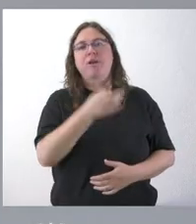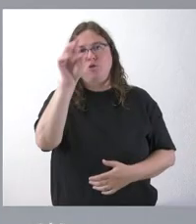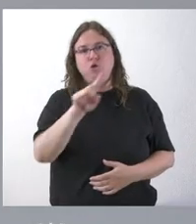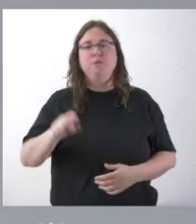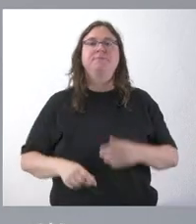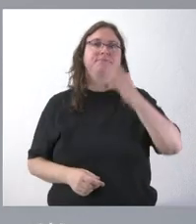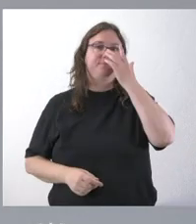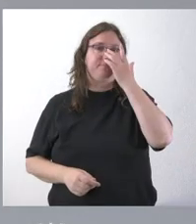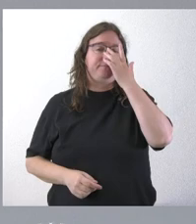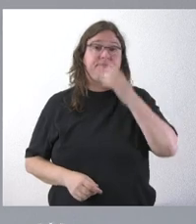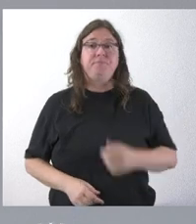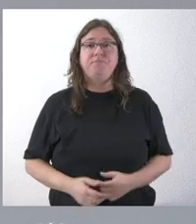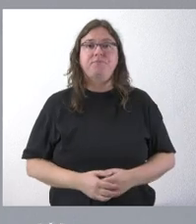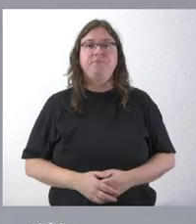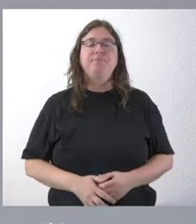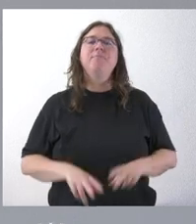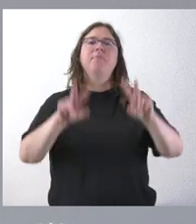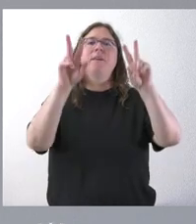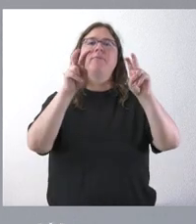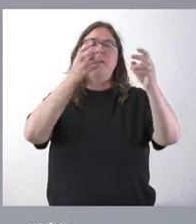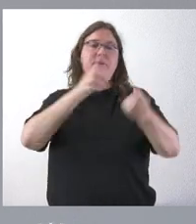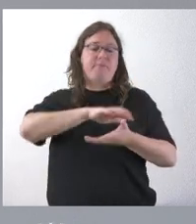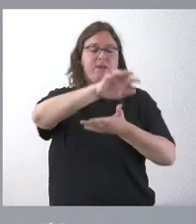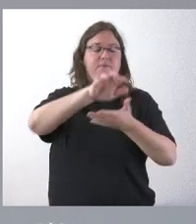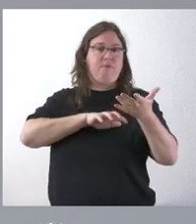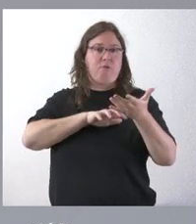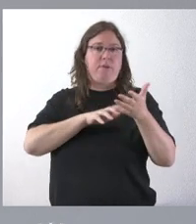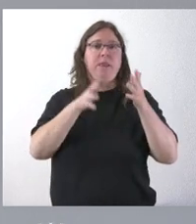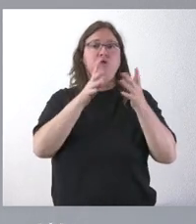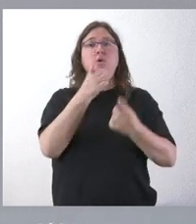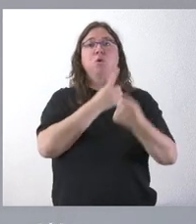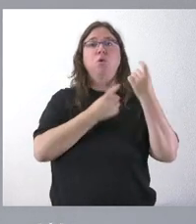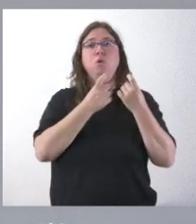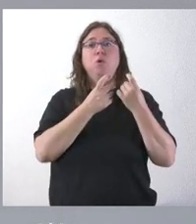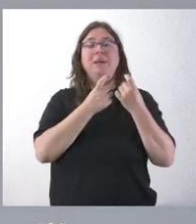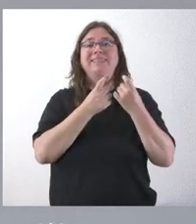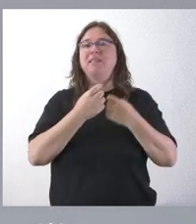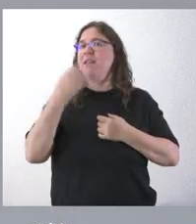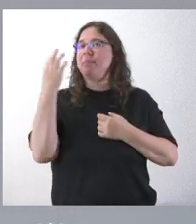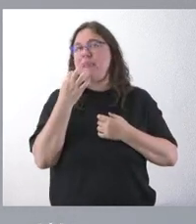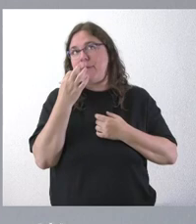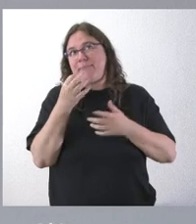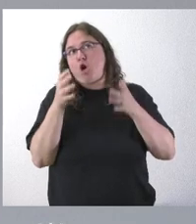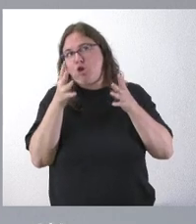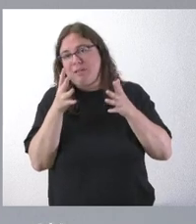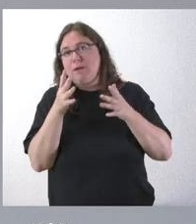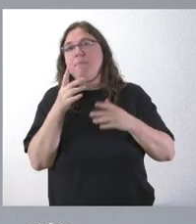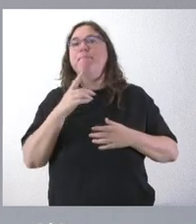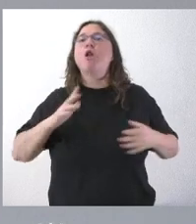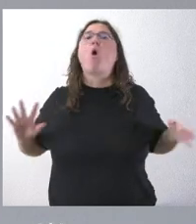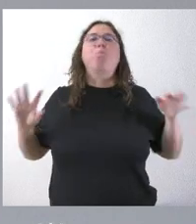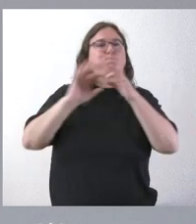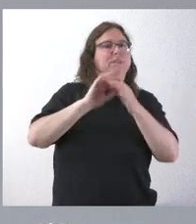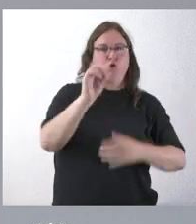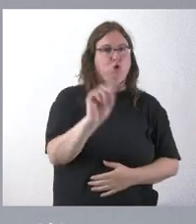SEÑOR respecto al informe del Consejo Consultivo, es un informe preceptivo, pero es un informe no vinculante.